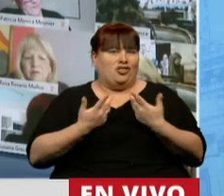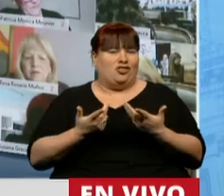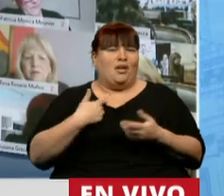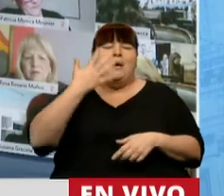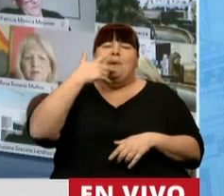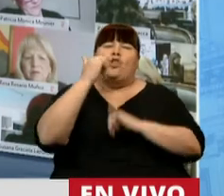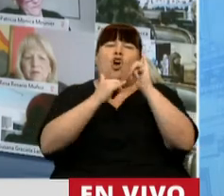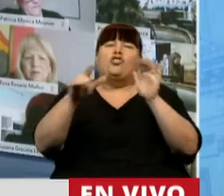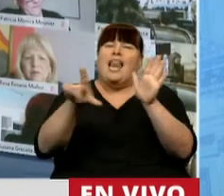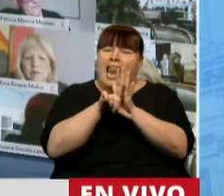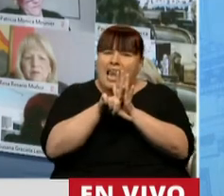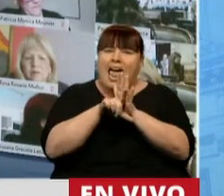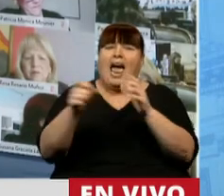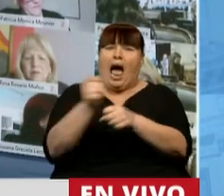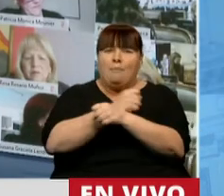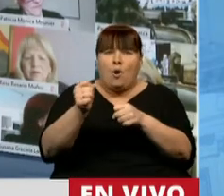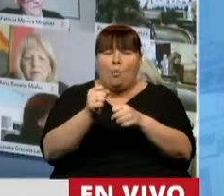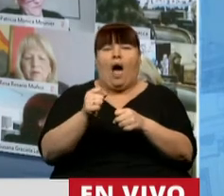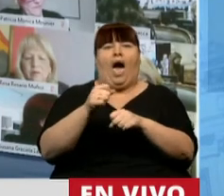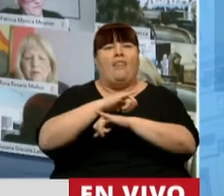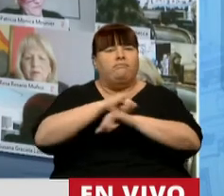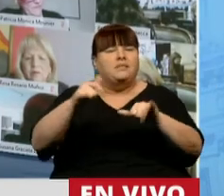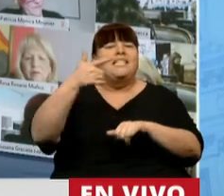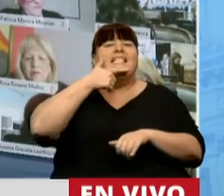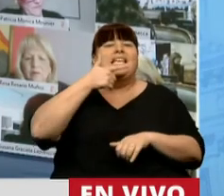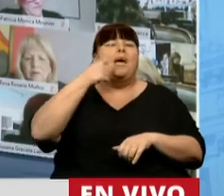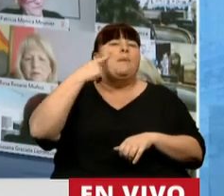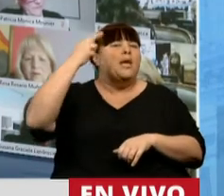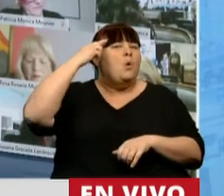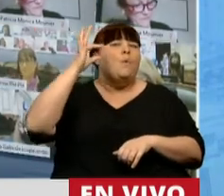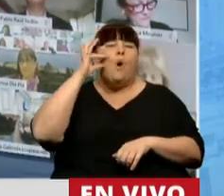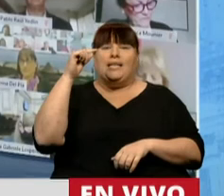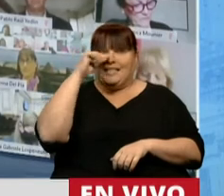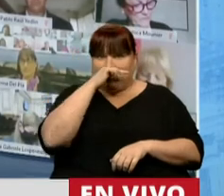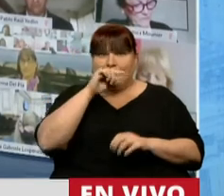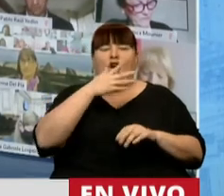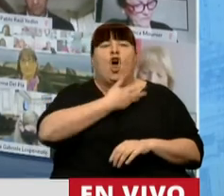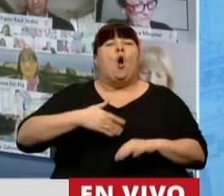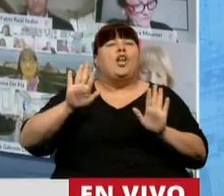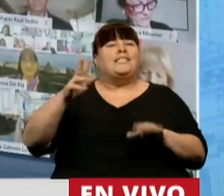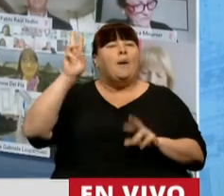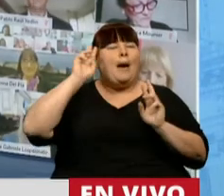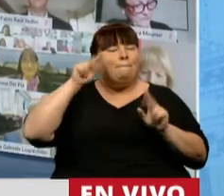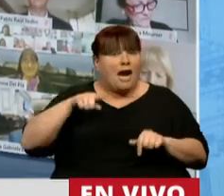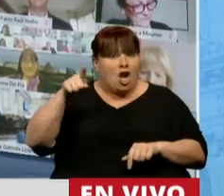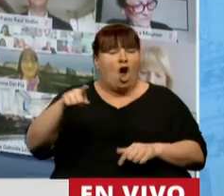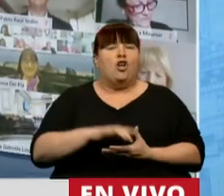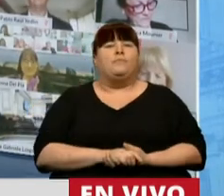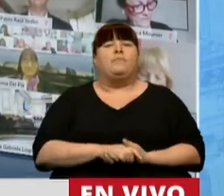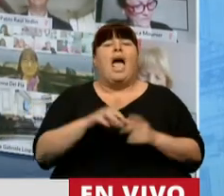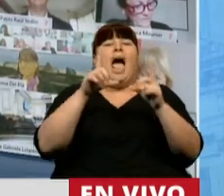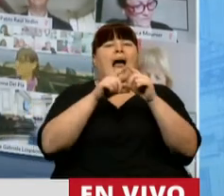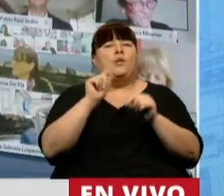gustaría resaltar que la ley aprobada, digamos, y promulgada en septiembre de 1947 en el gobierno de Perón decía en su